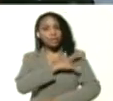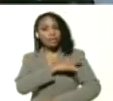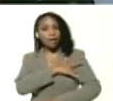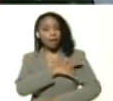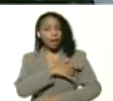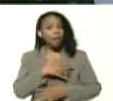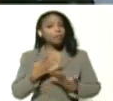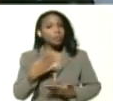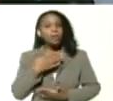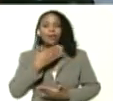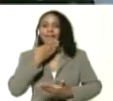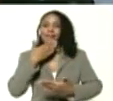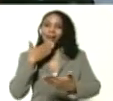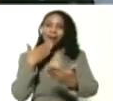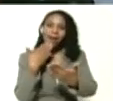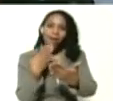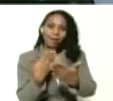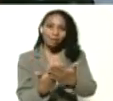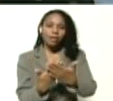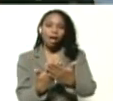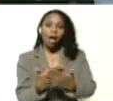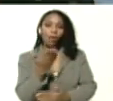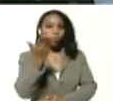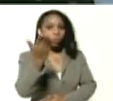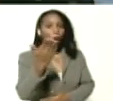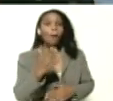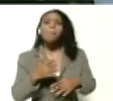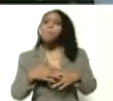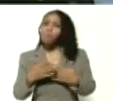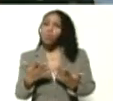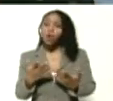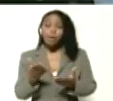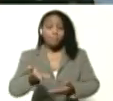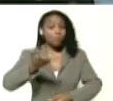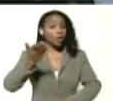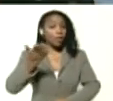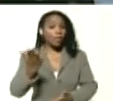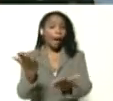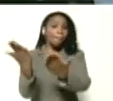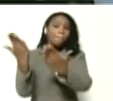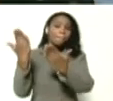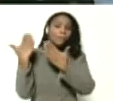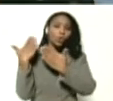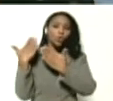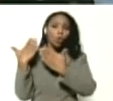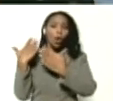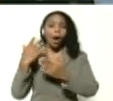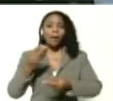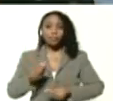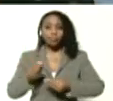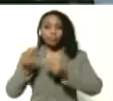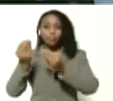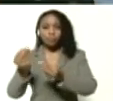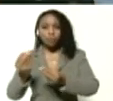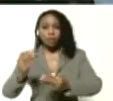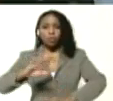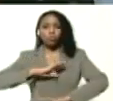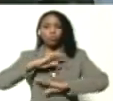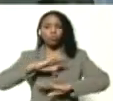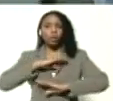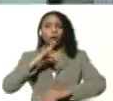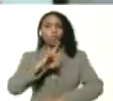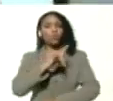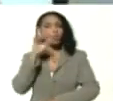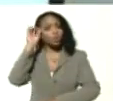queremos agradecer también a usted por su valioso apoyo a través del beneficio otorgado a todos nuestros docentes